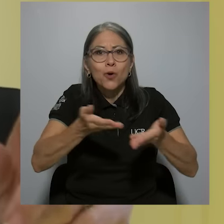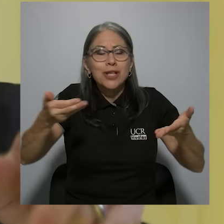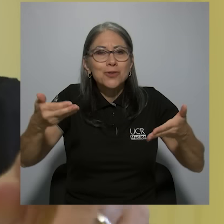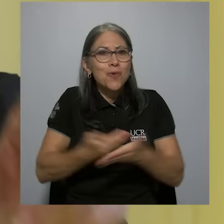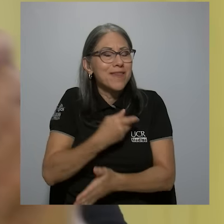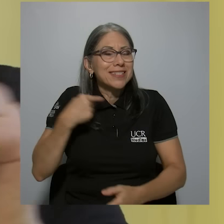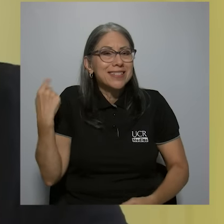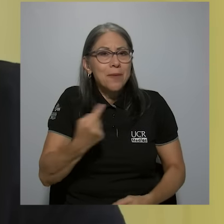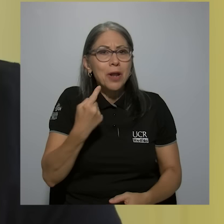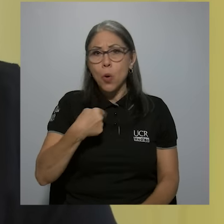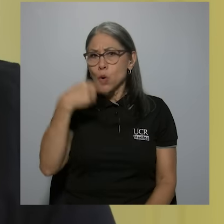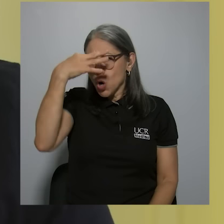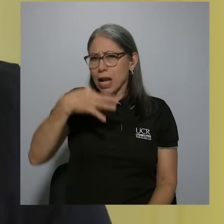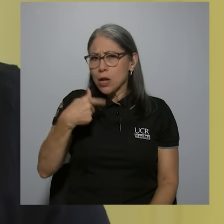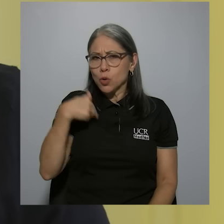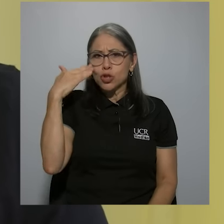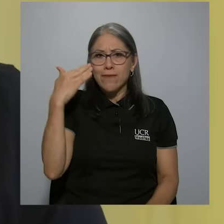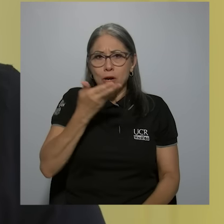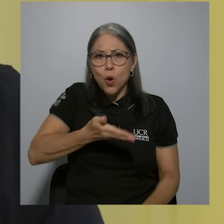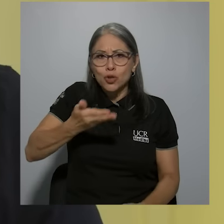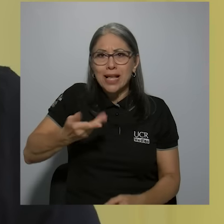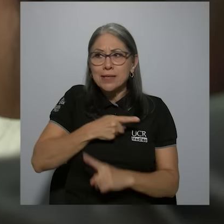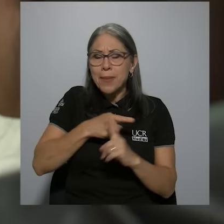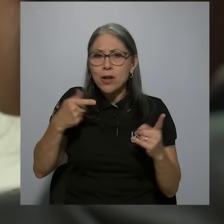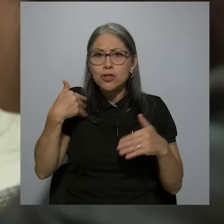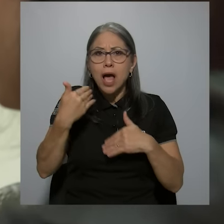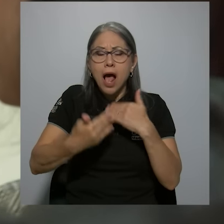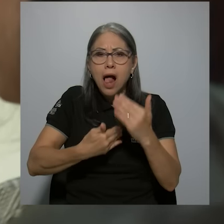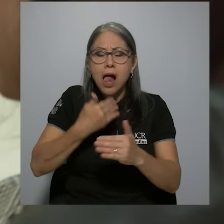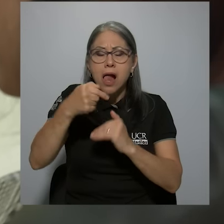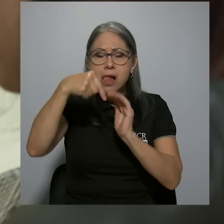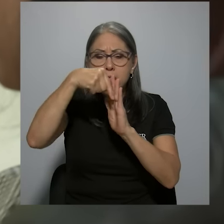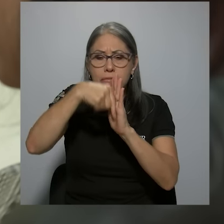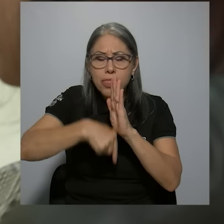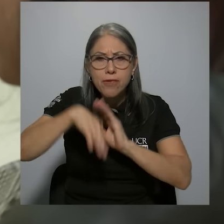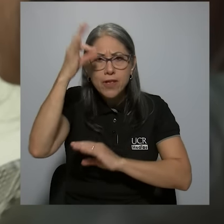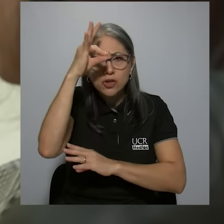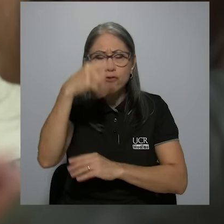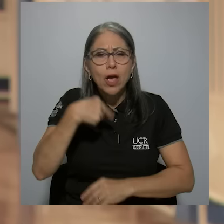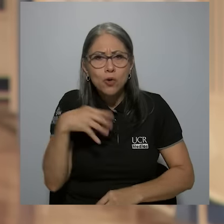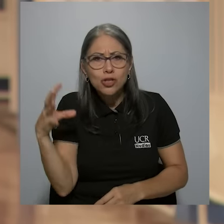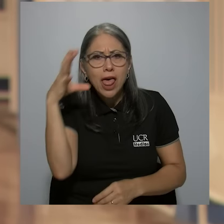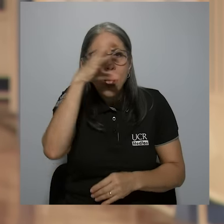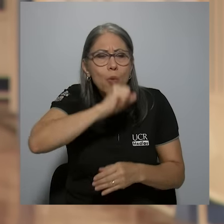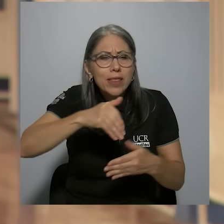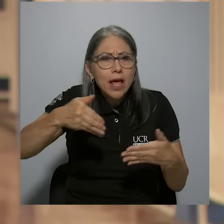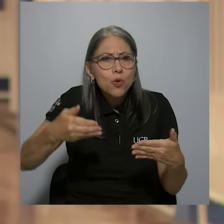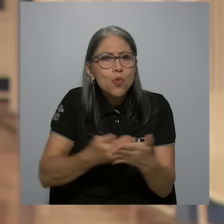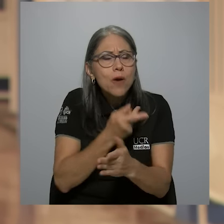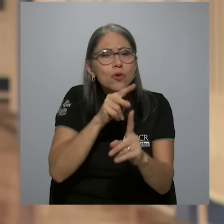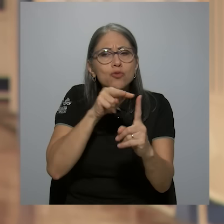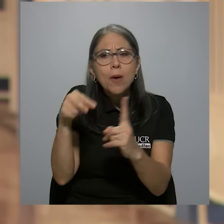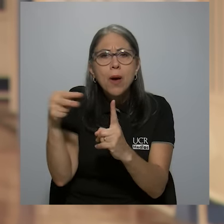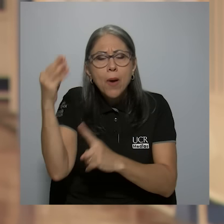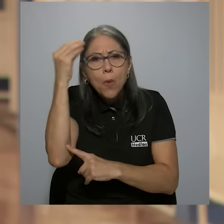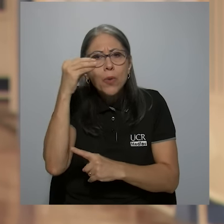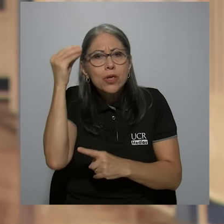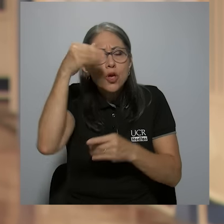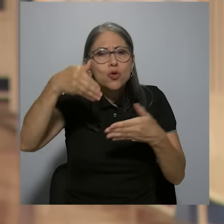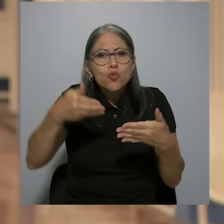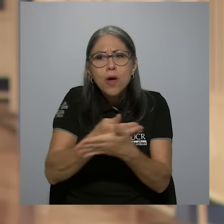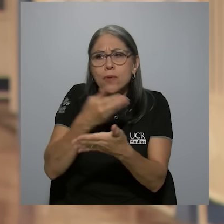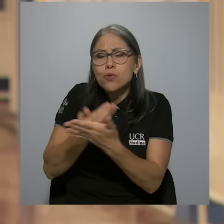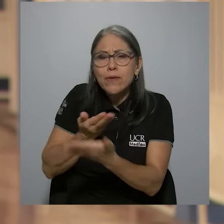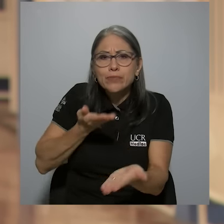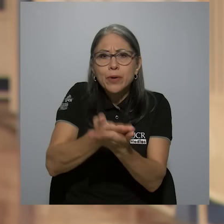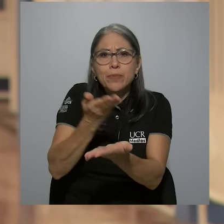El creer que uno sabe cosas, pero al final conforme va avanzando dentro de la filosofía se encuentra con nuevas percepciones, nuevos puntos de vista, nuevos